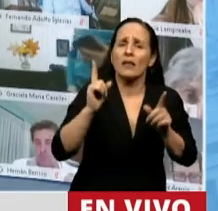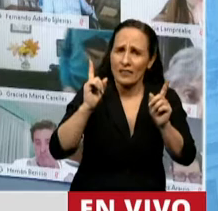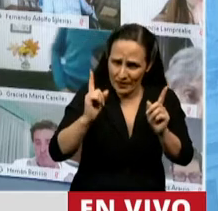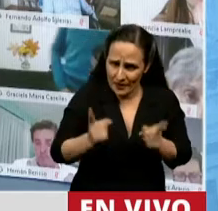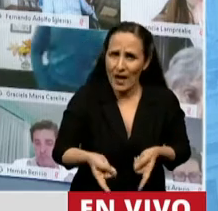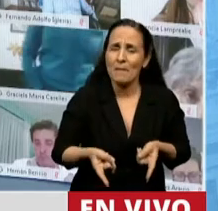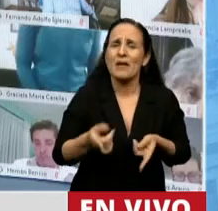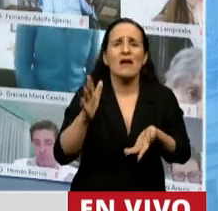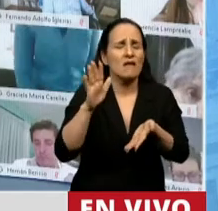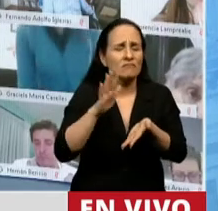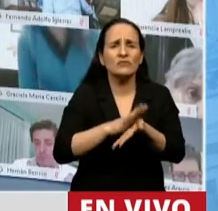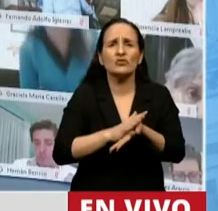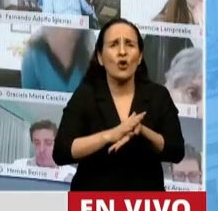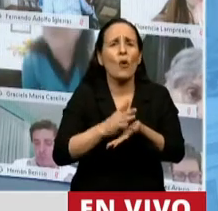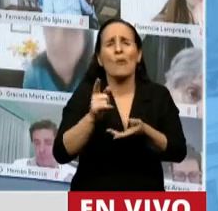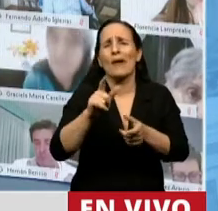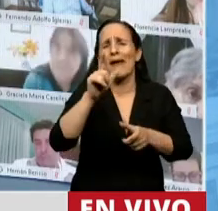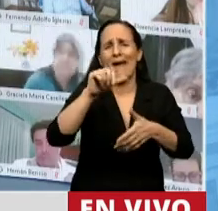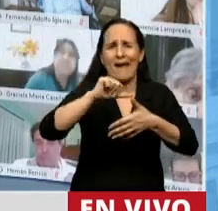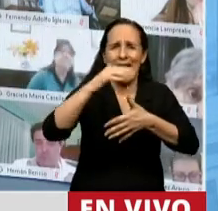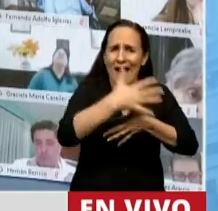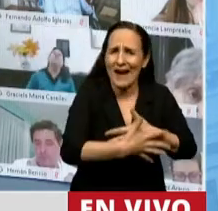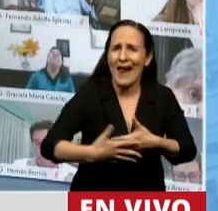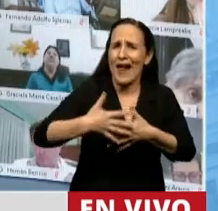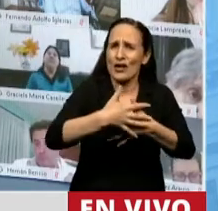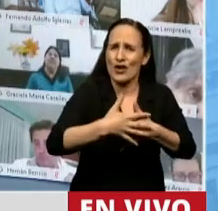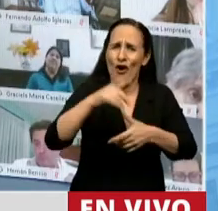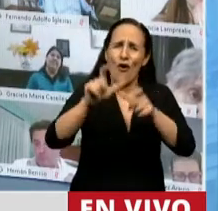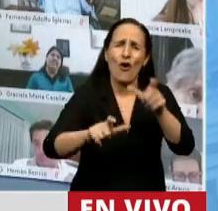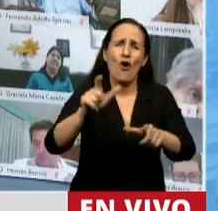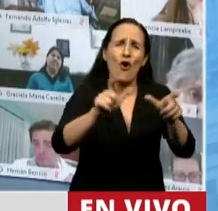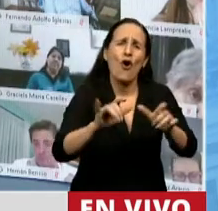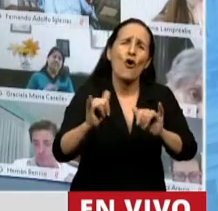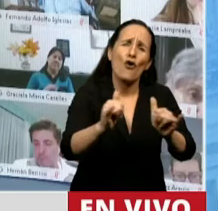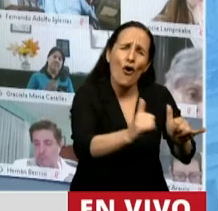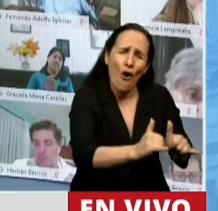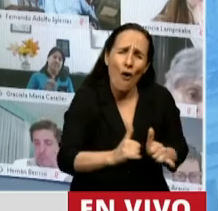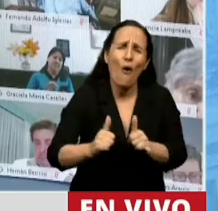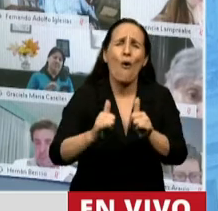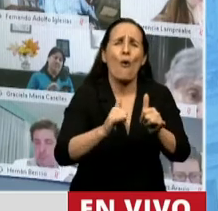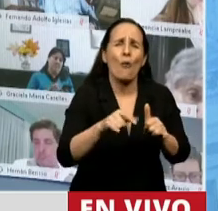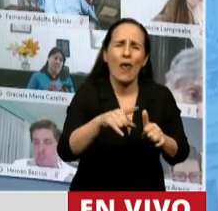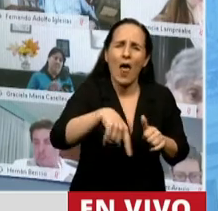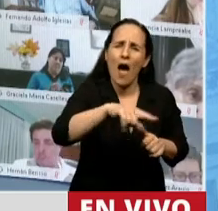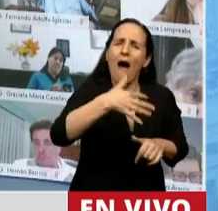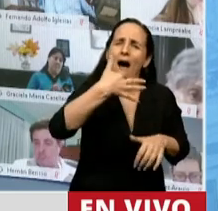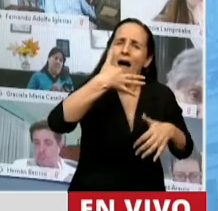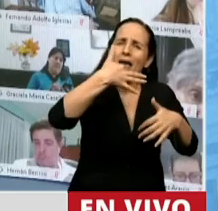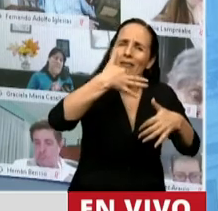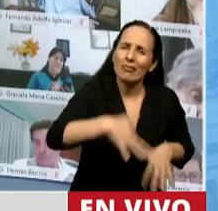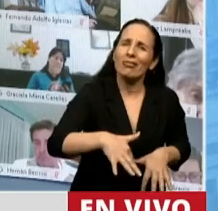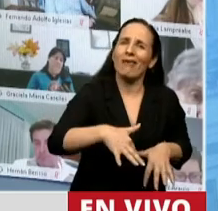articulación con jóvenes de toda la región que han comprendido, que han